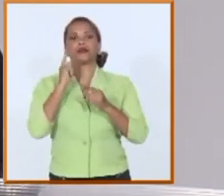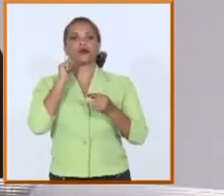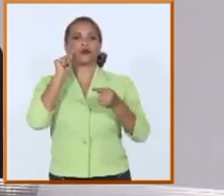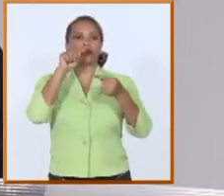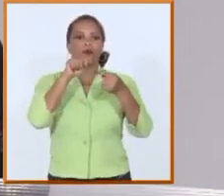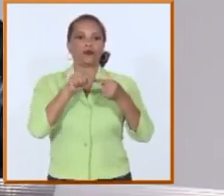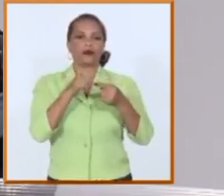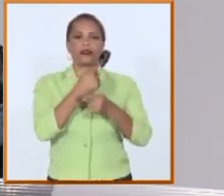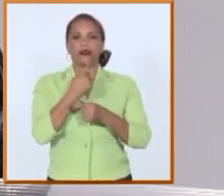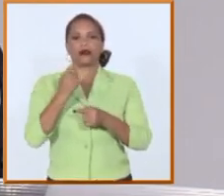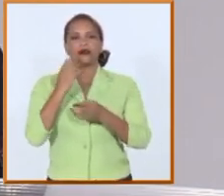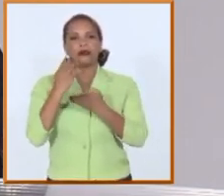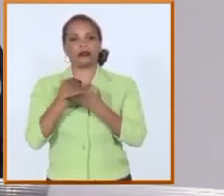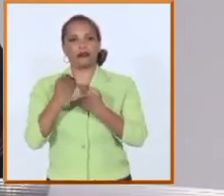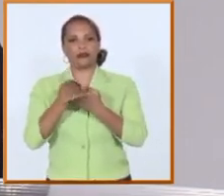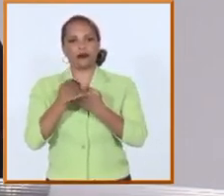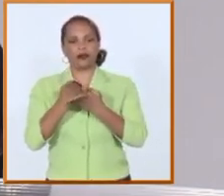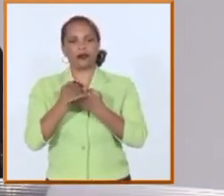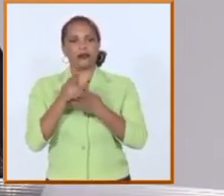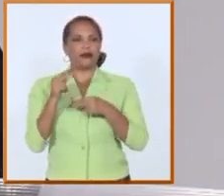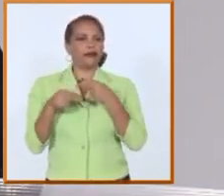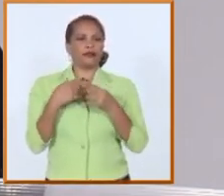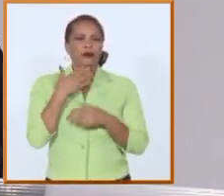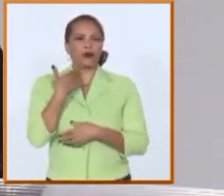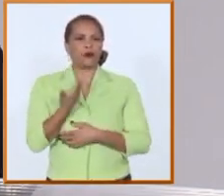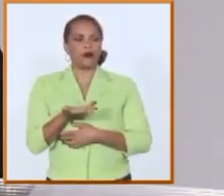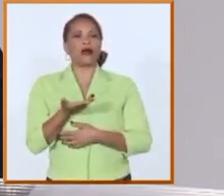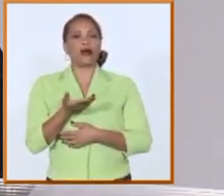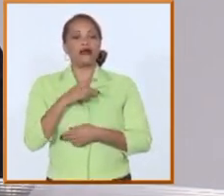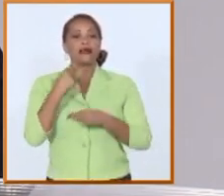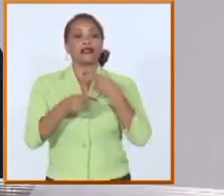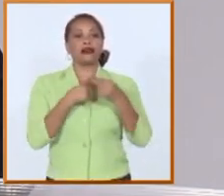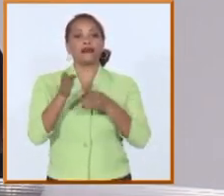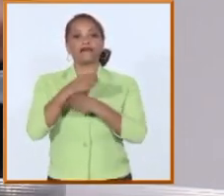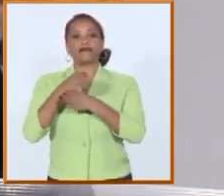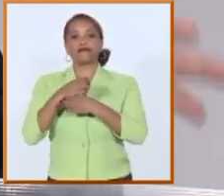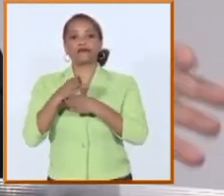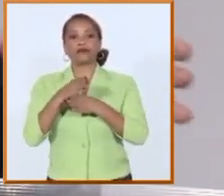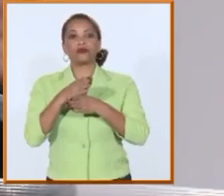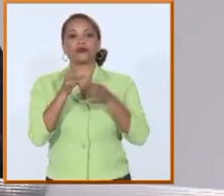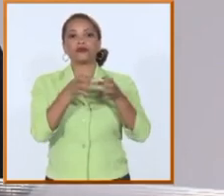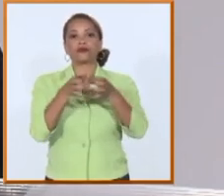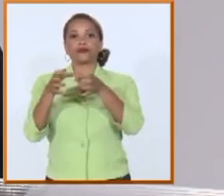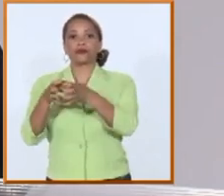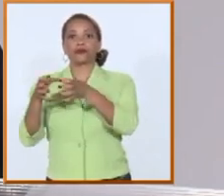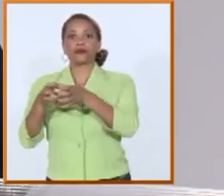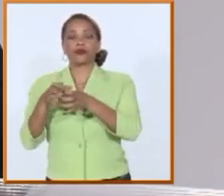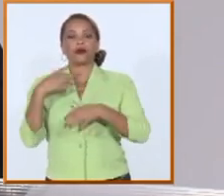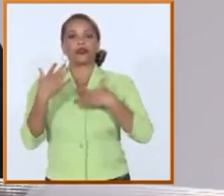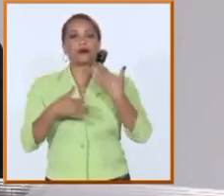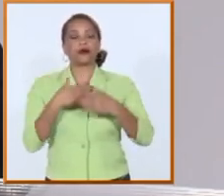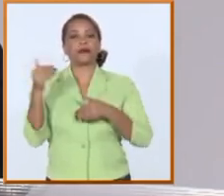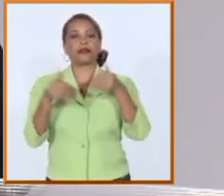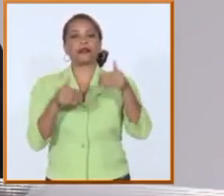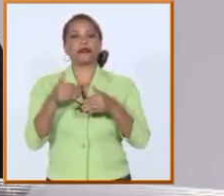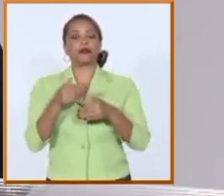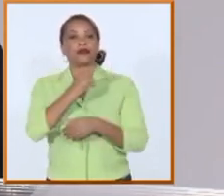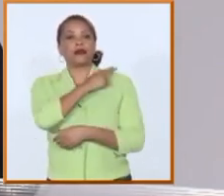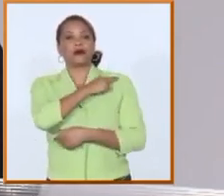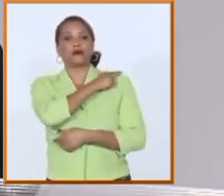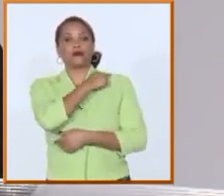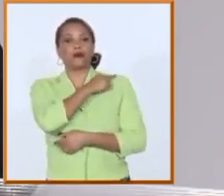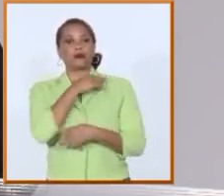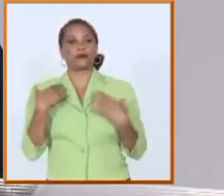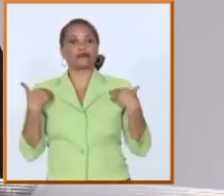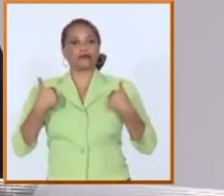cada institución o sea que se están realizando un grupo de actividades en cada universidad con la presencia de cuadros de dirección del organismo